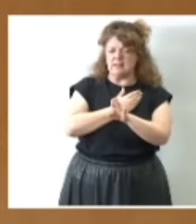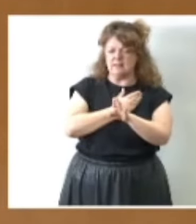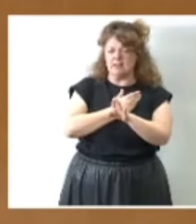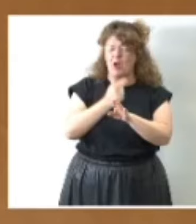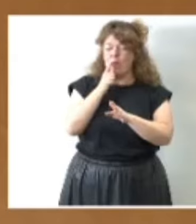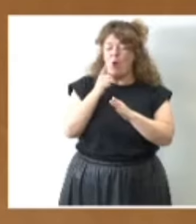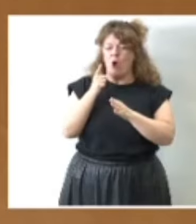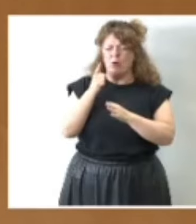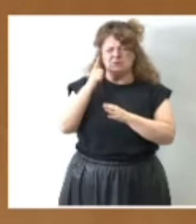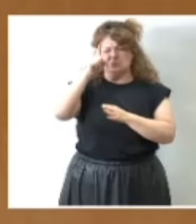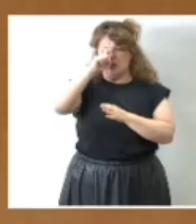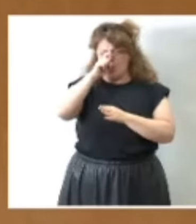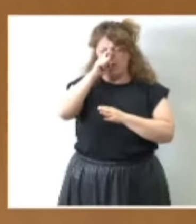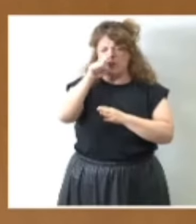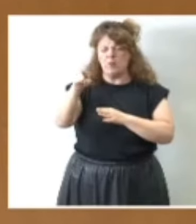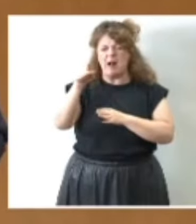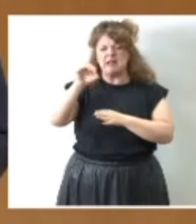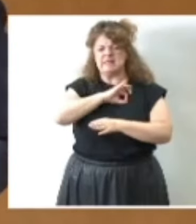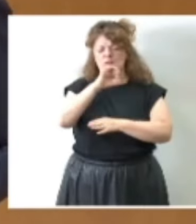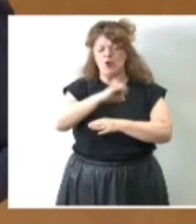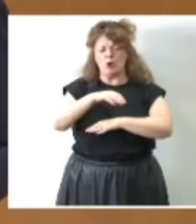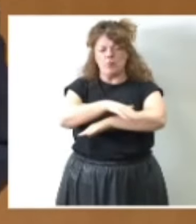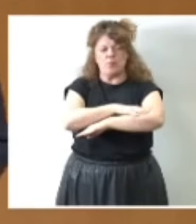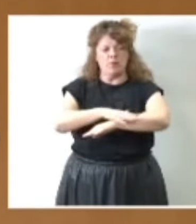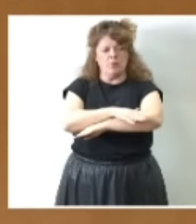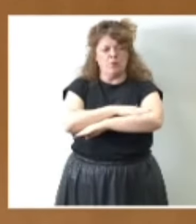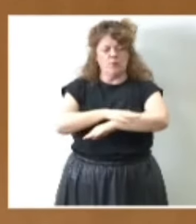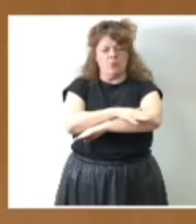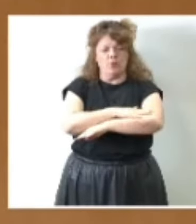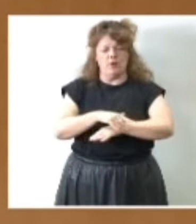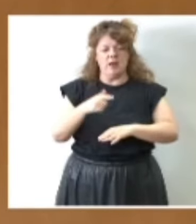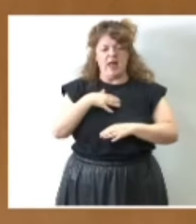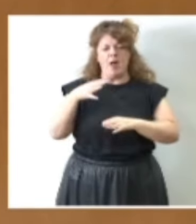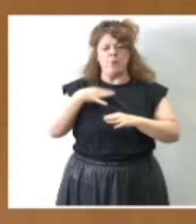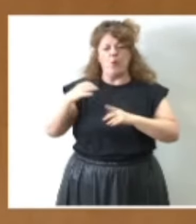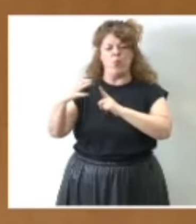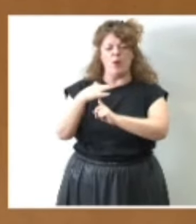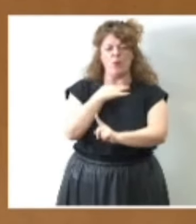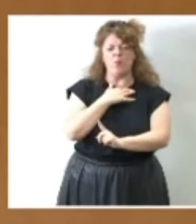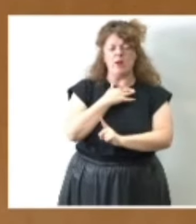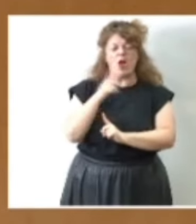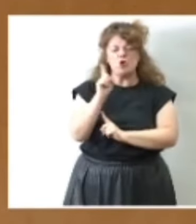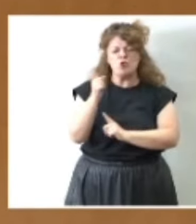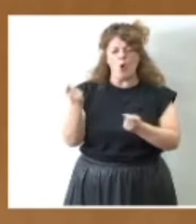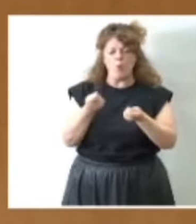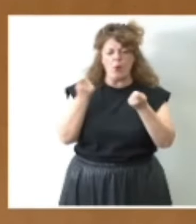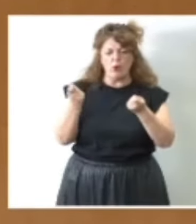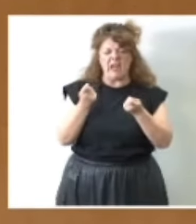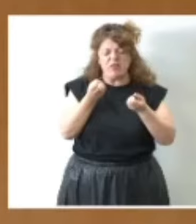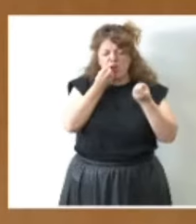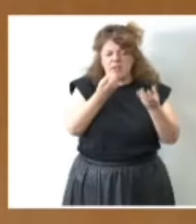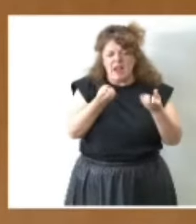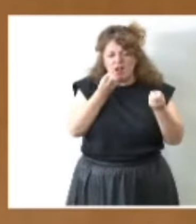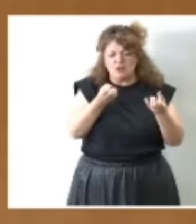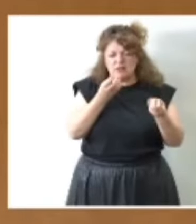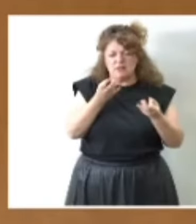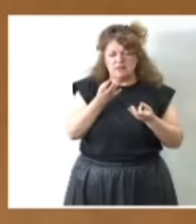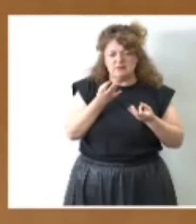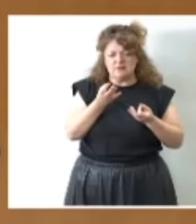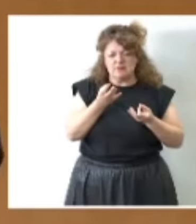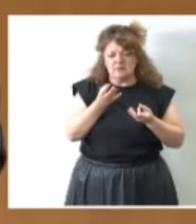grato recuerdo seguramente para el señor Ministro, y ello pudo influir en la no publicación de unos datos que